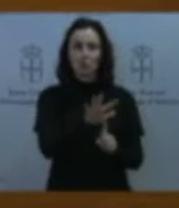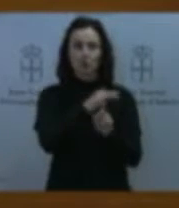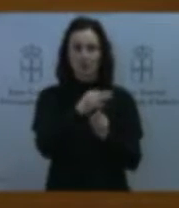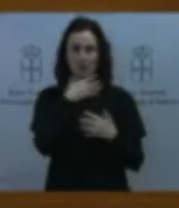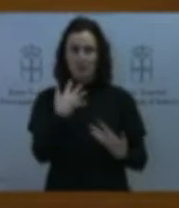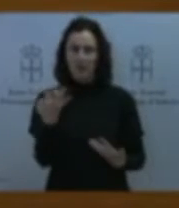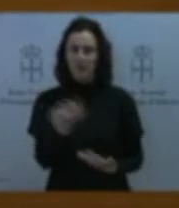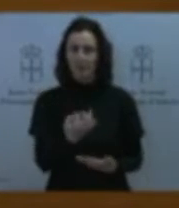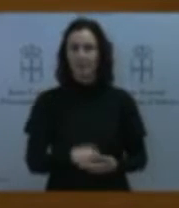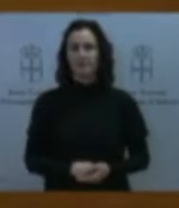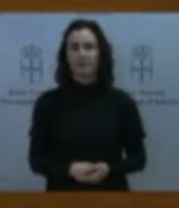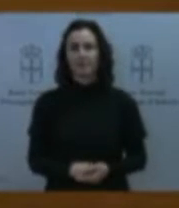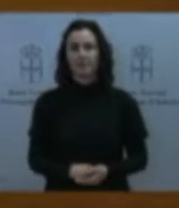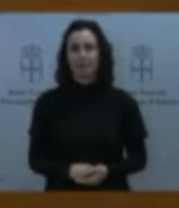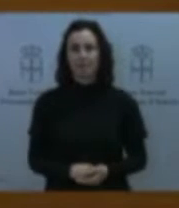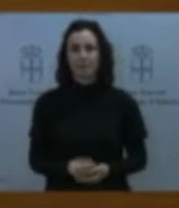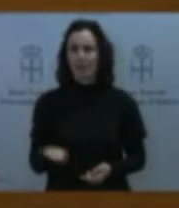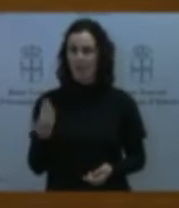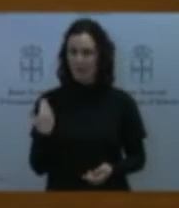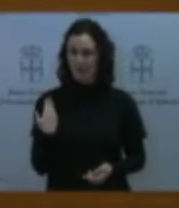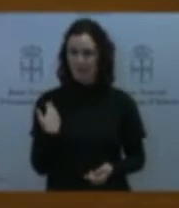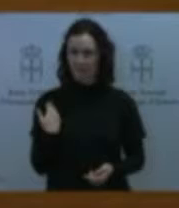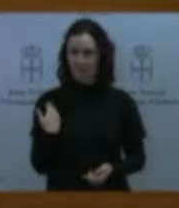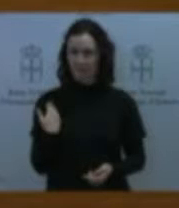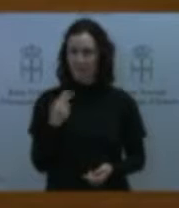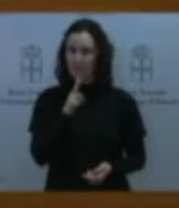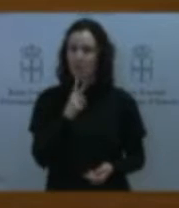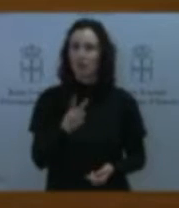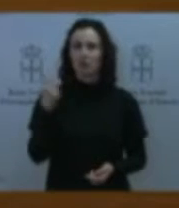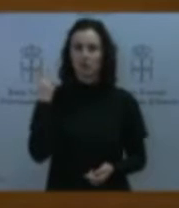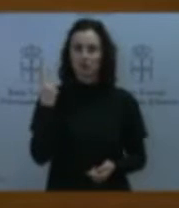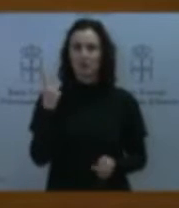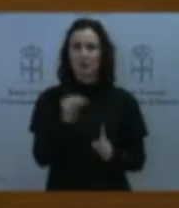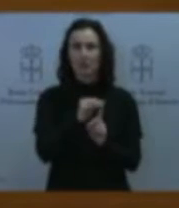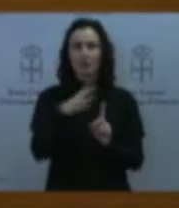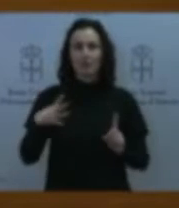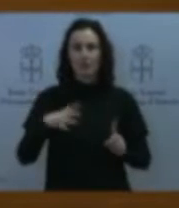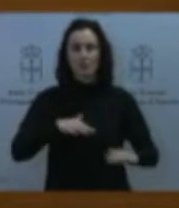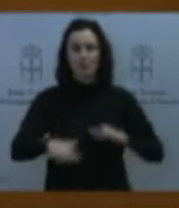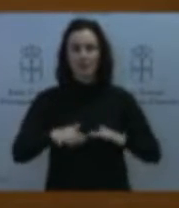Hace dos años el Foro de Movilidad de Gijón comienza a trabajar.